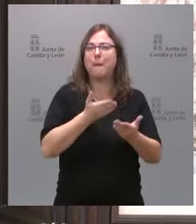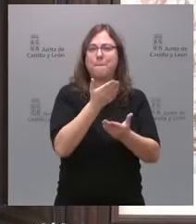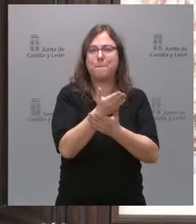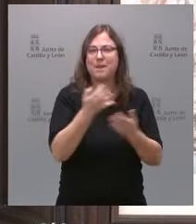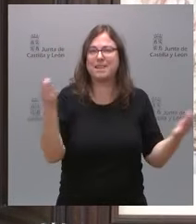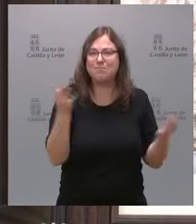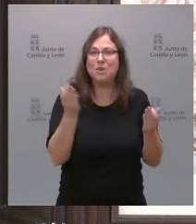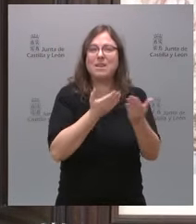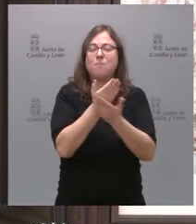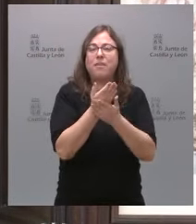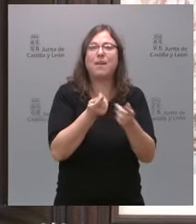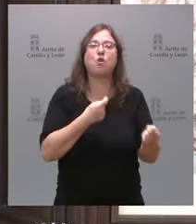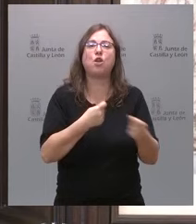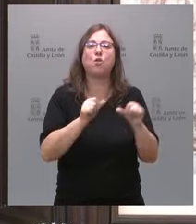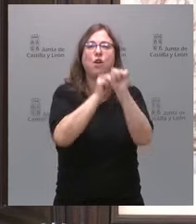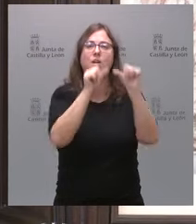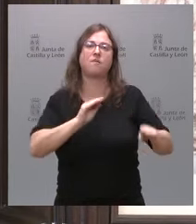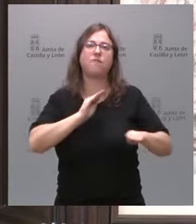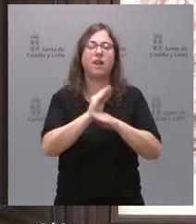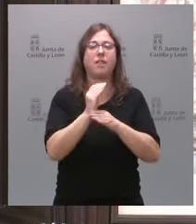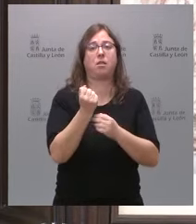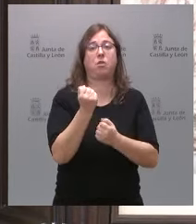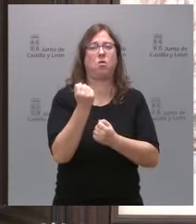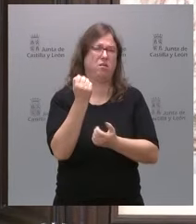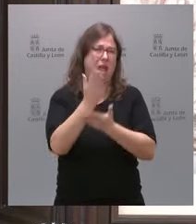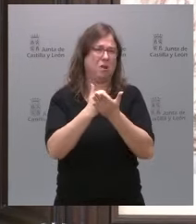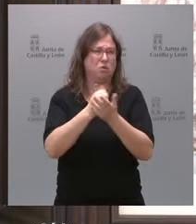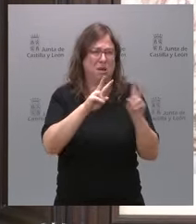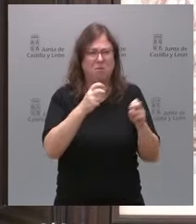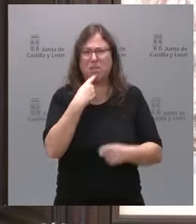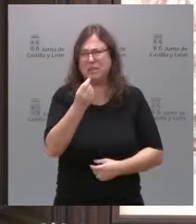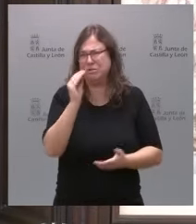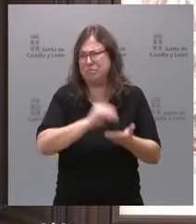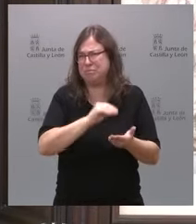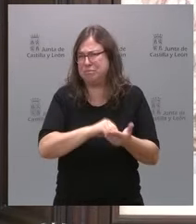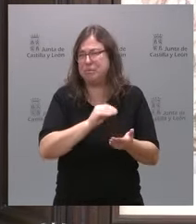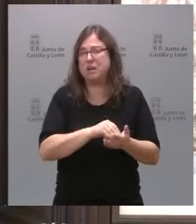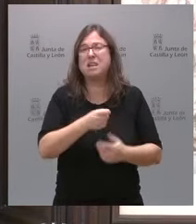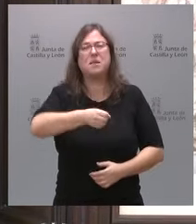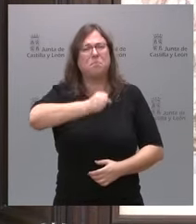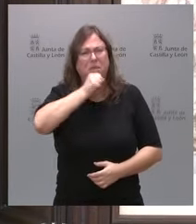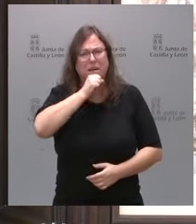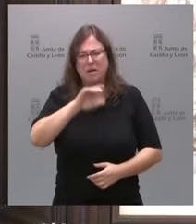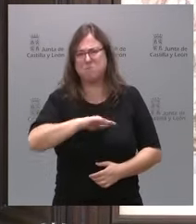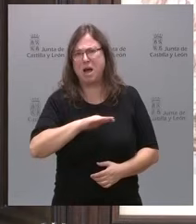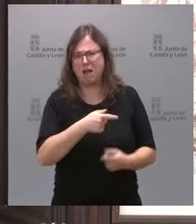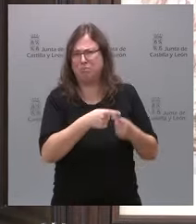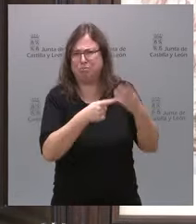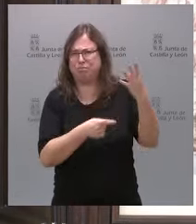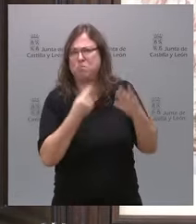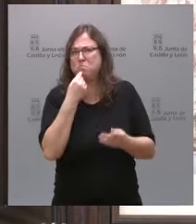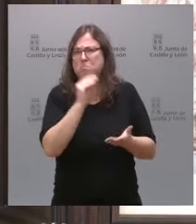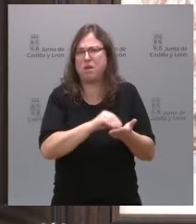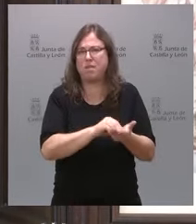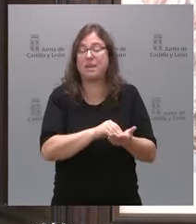se negocie un nuevo modelo de financiación autonómica. Lo hemos dicho hasta la saciedad. Es viejo y malo, pero lo que queremos también es que